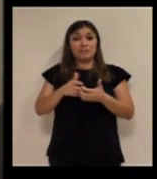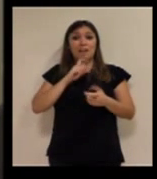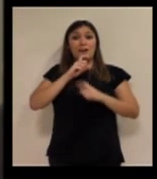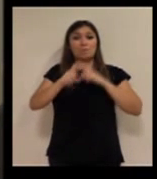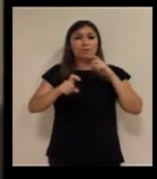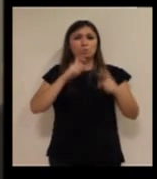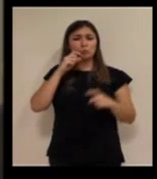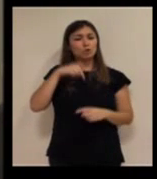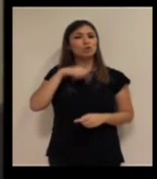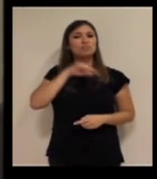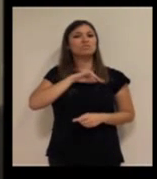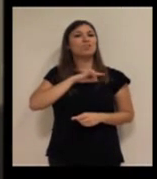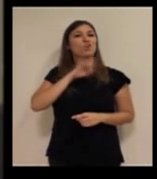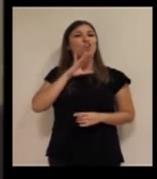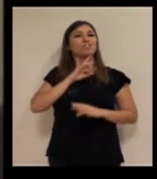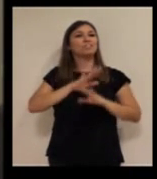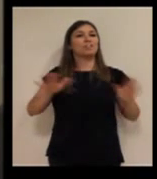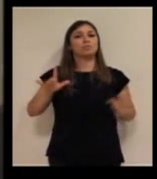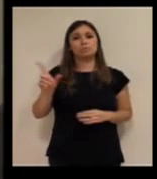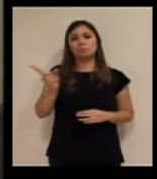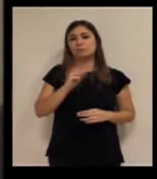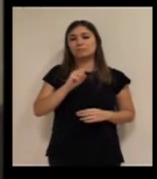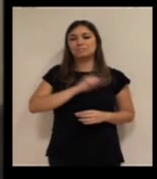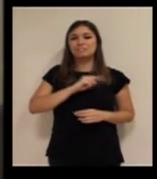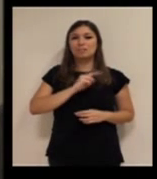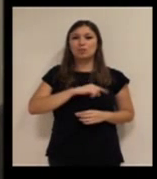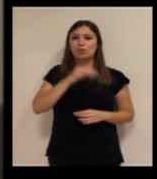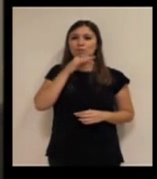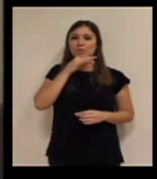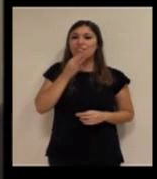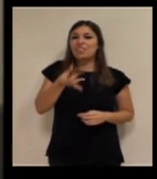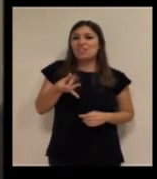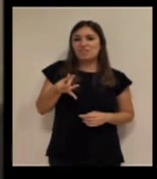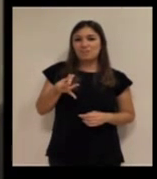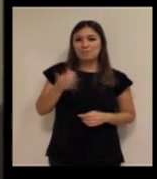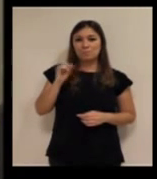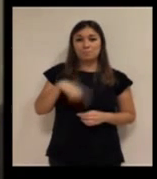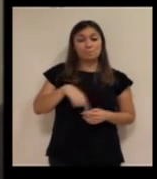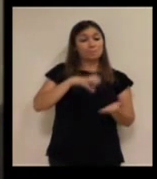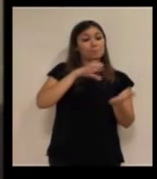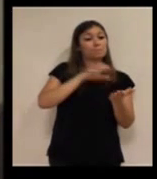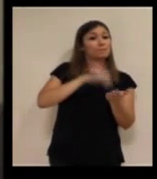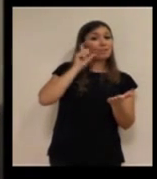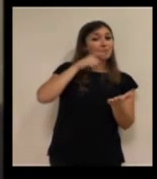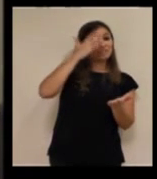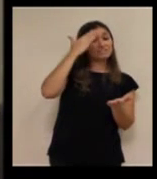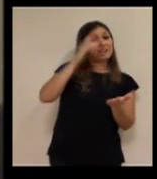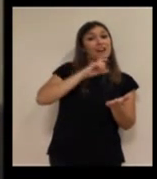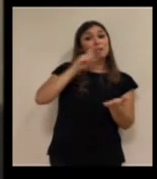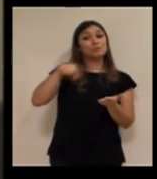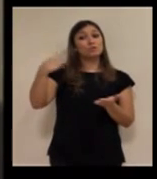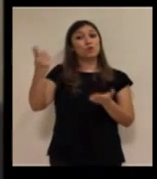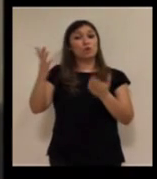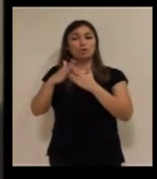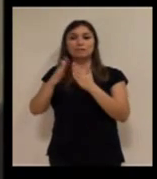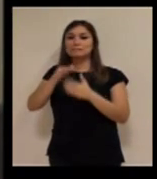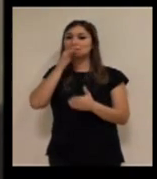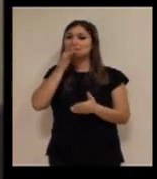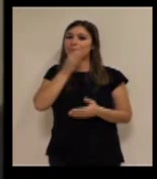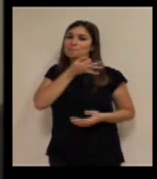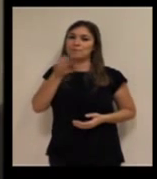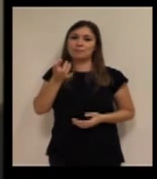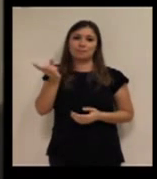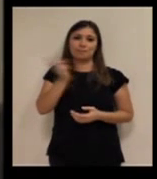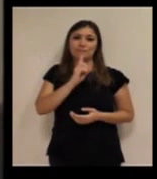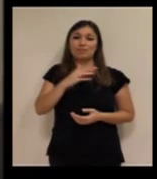Pero yo no me doy por satisfecho. Da la sensación de que tenemos una deuda en esa dirección, desde la central hacia el hogar, de que no acaba de ser perfecto. Faltaría un